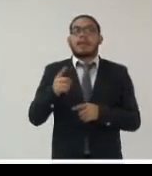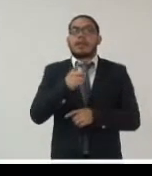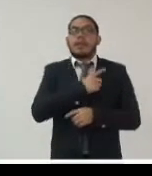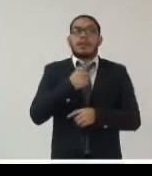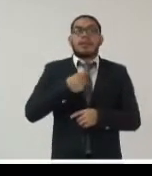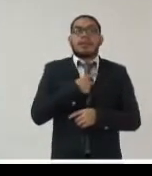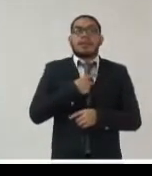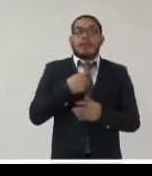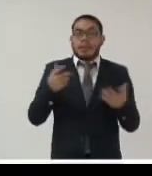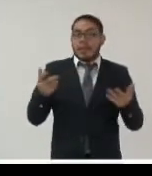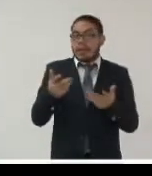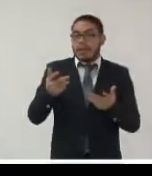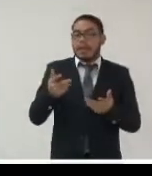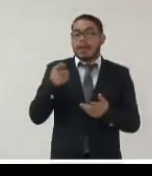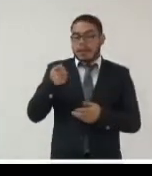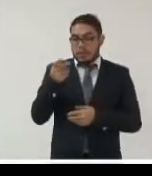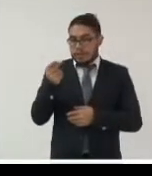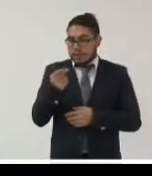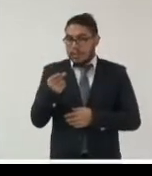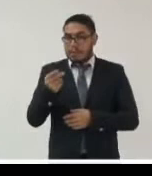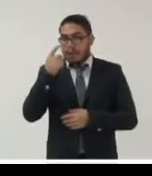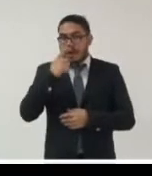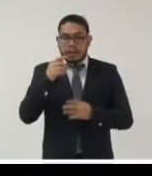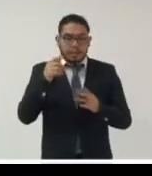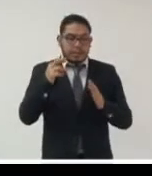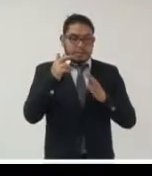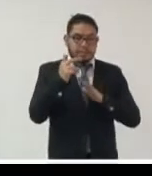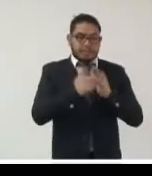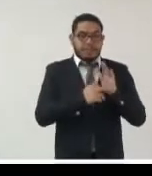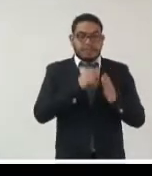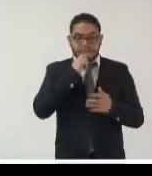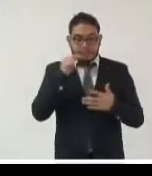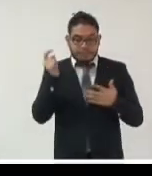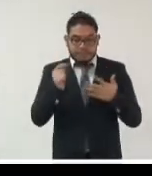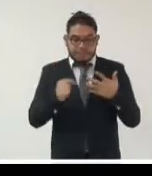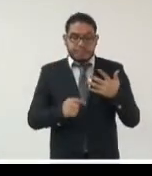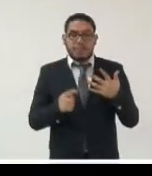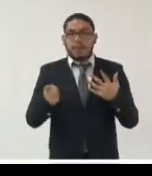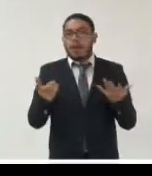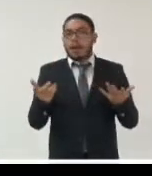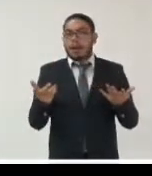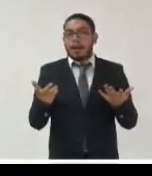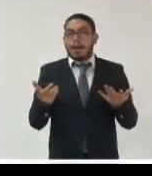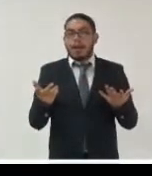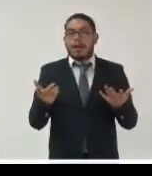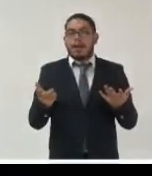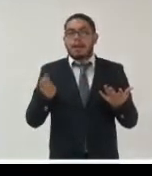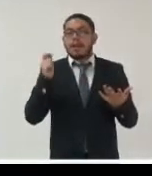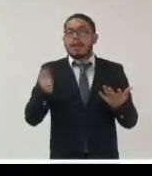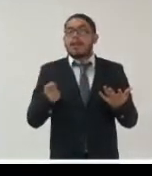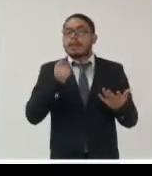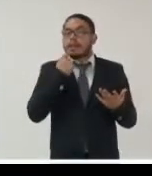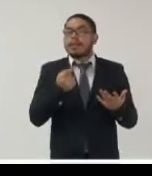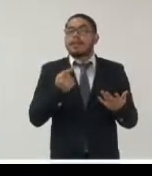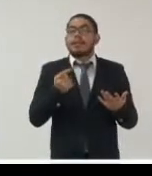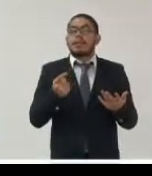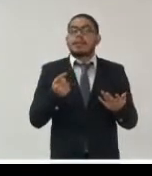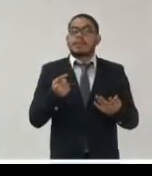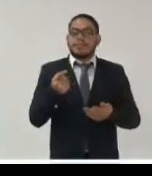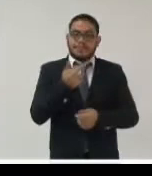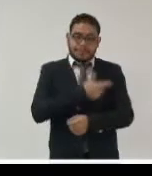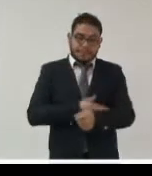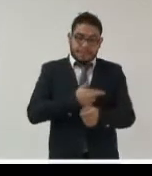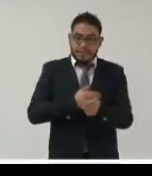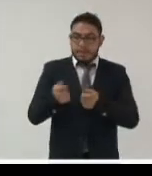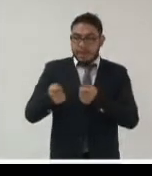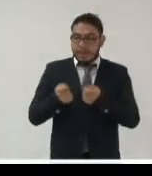obedecer a estos requisitos que han sido elaborados bajo pues los referenciales de la gestión de documentos la